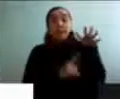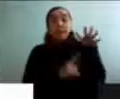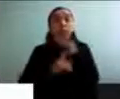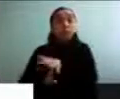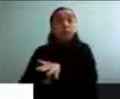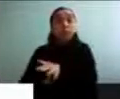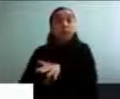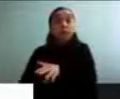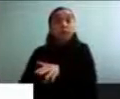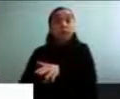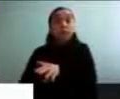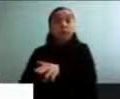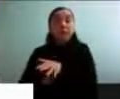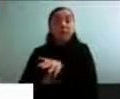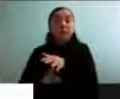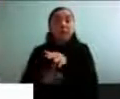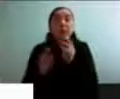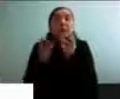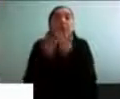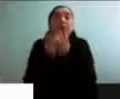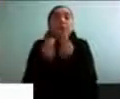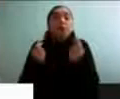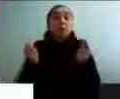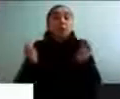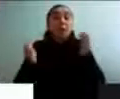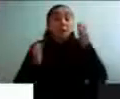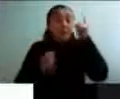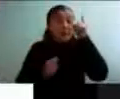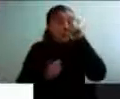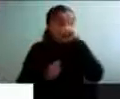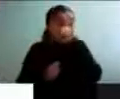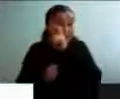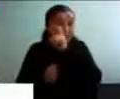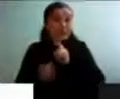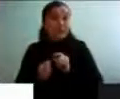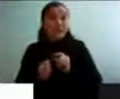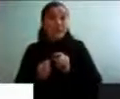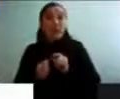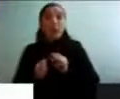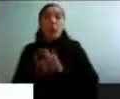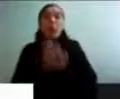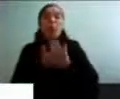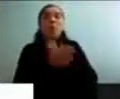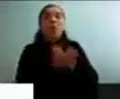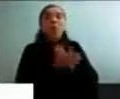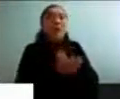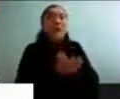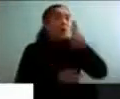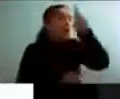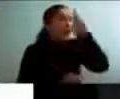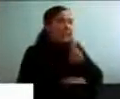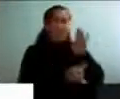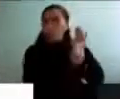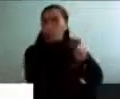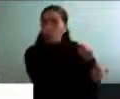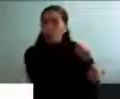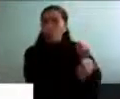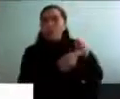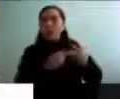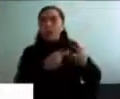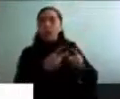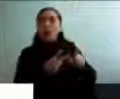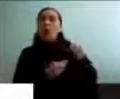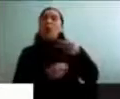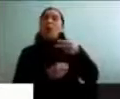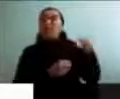es mucho más sutil y complejo en comparación con el sexismo o el racismo. Y está mucho más naturalizado